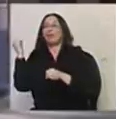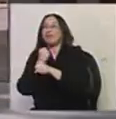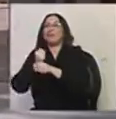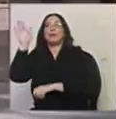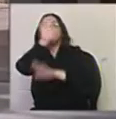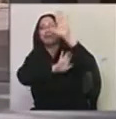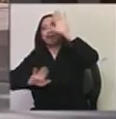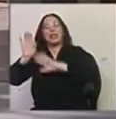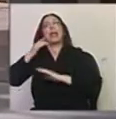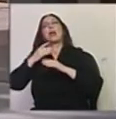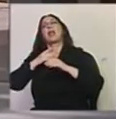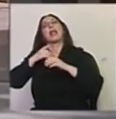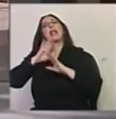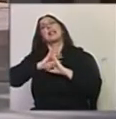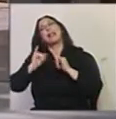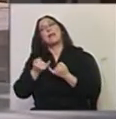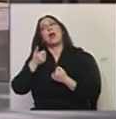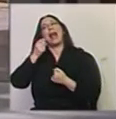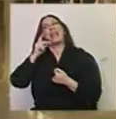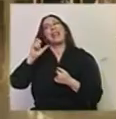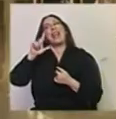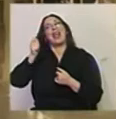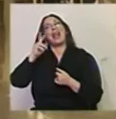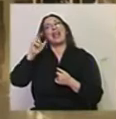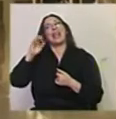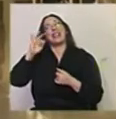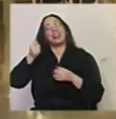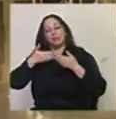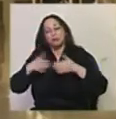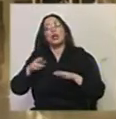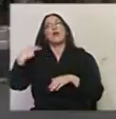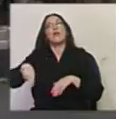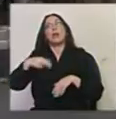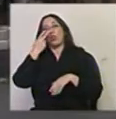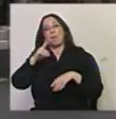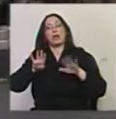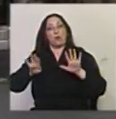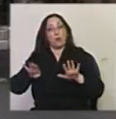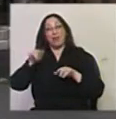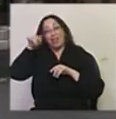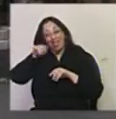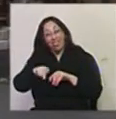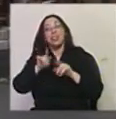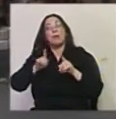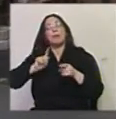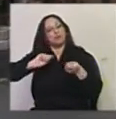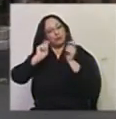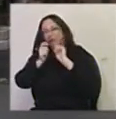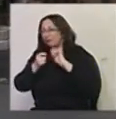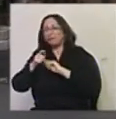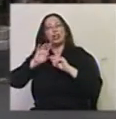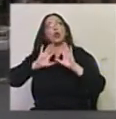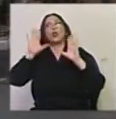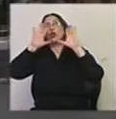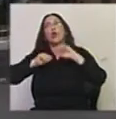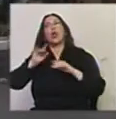culminó la obra en el Auditorio Nacional Adela Reta, inaugurándose en noviembre del 2009. Allí también se modificó de manera sustancial desde